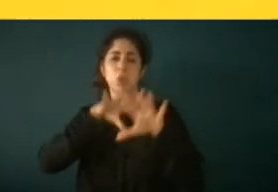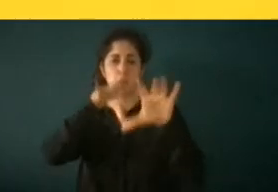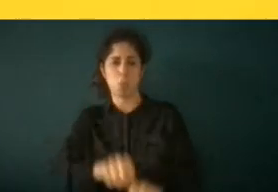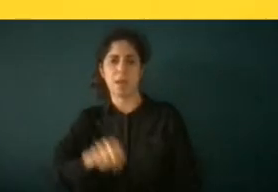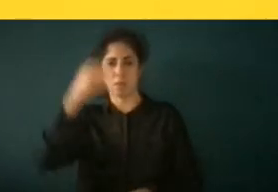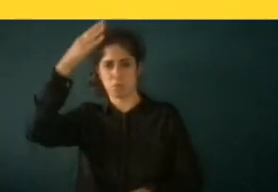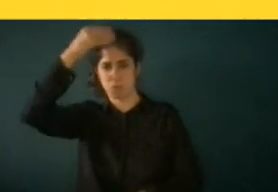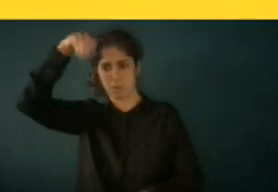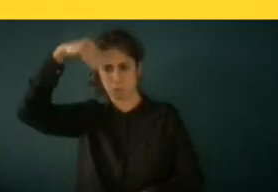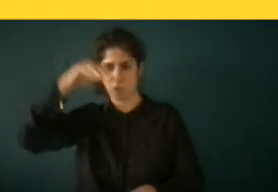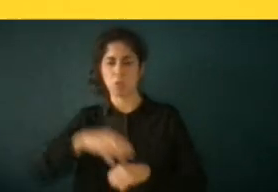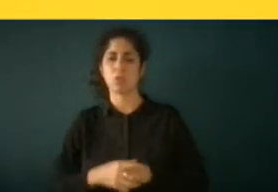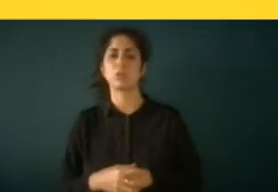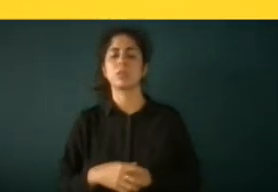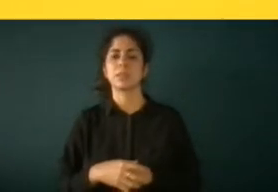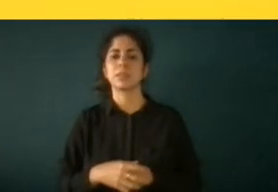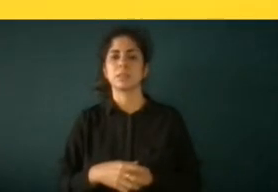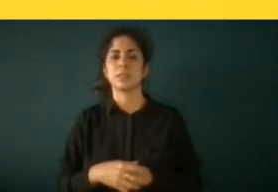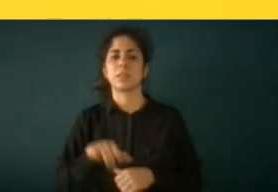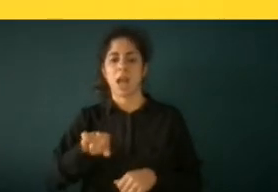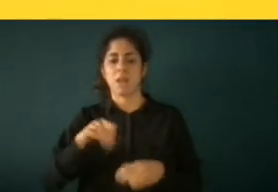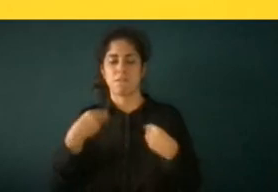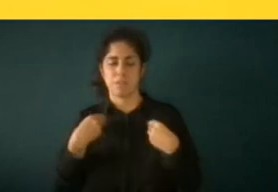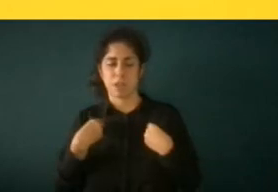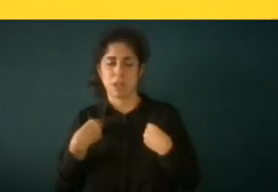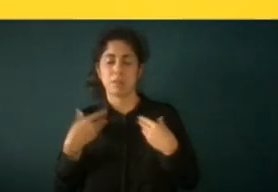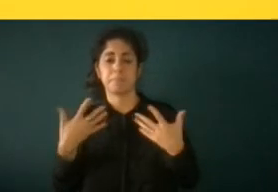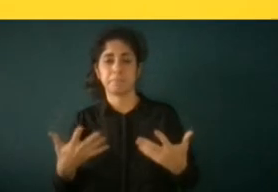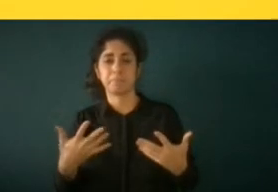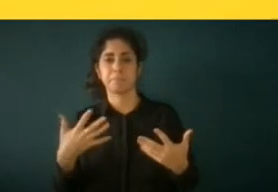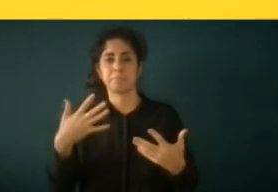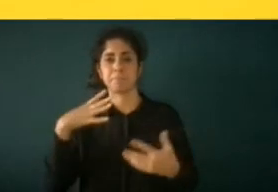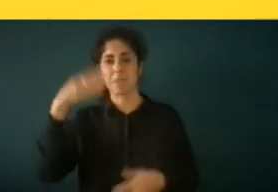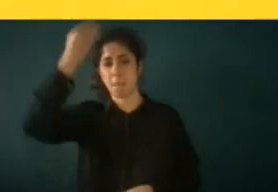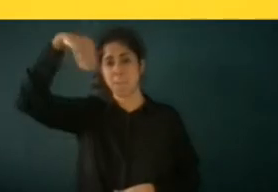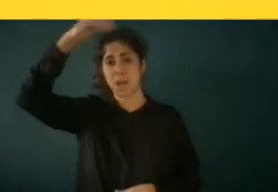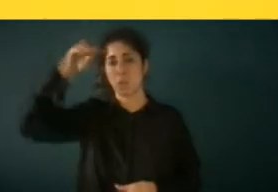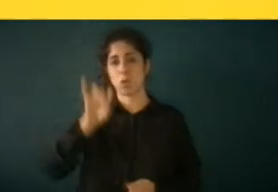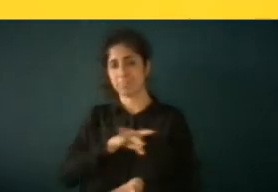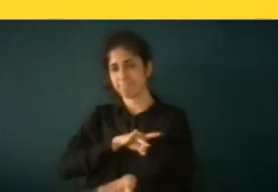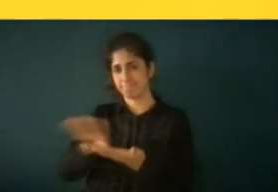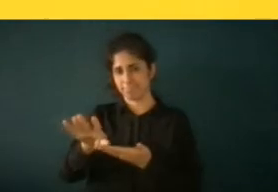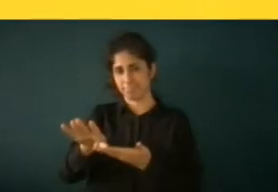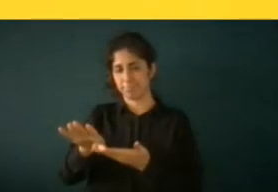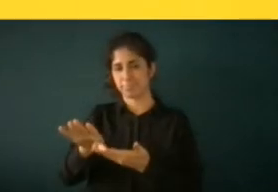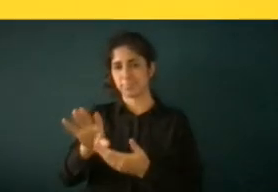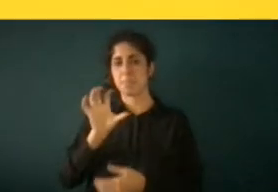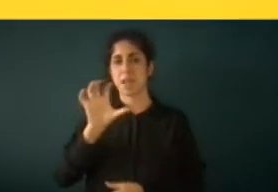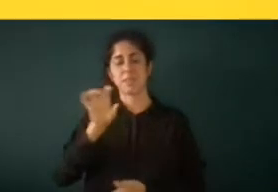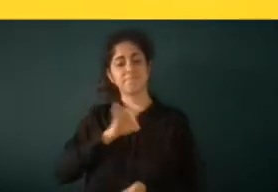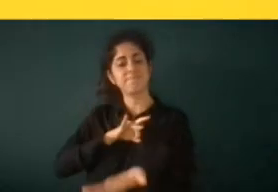y bueno Marruecos la expulsó del del país porque